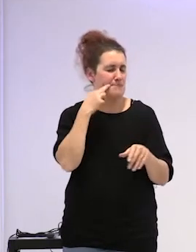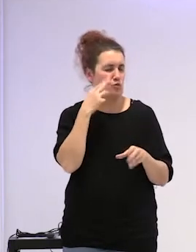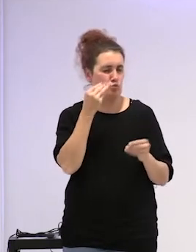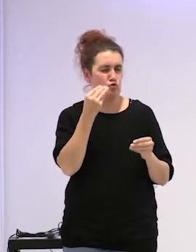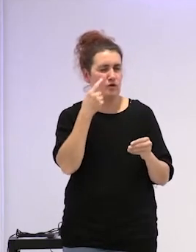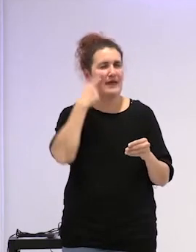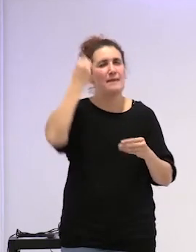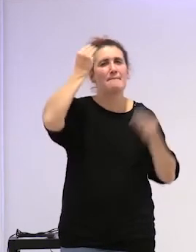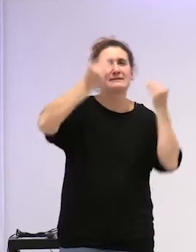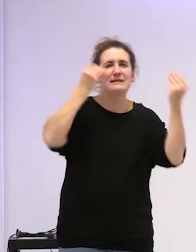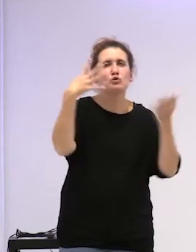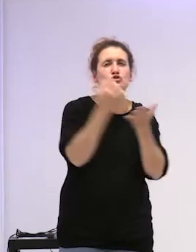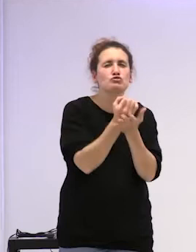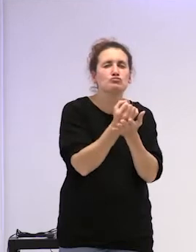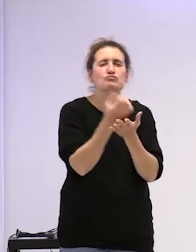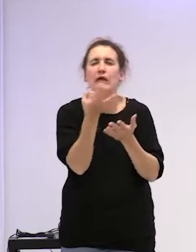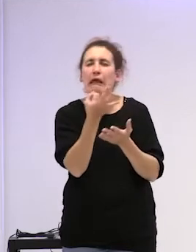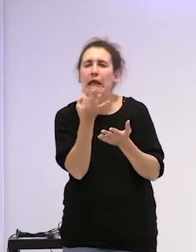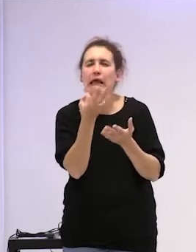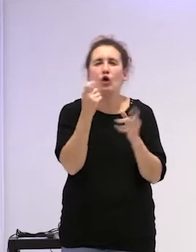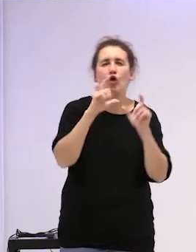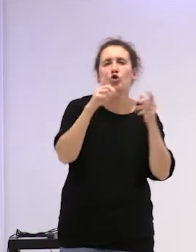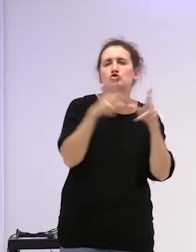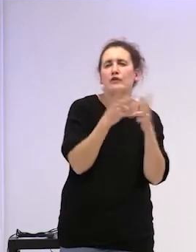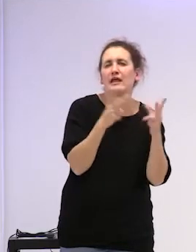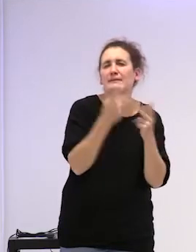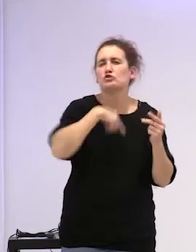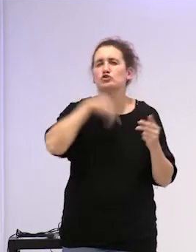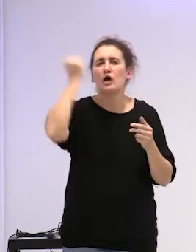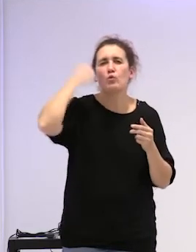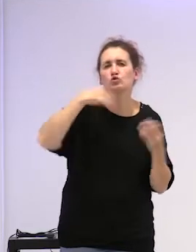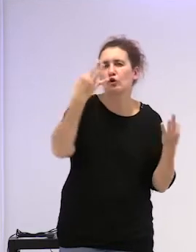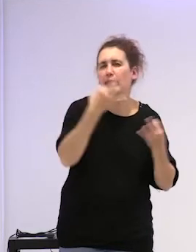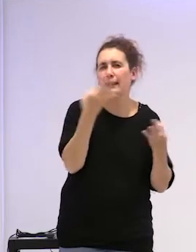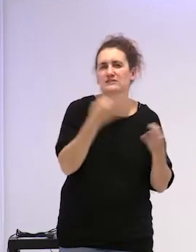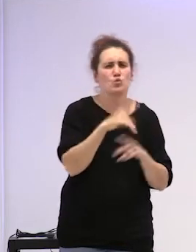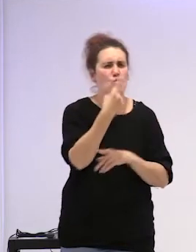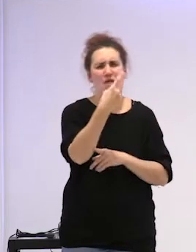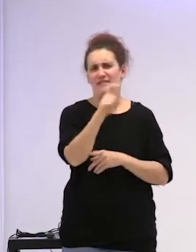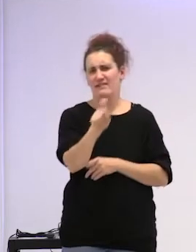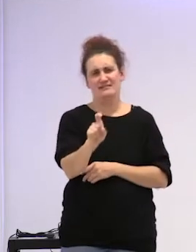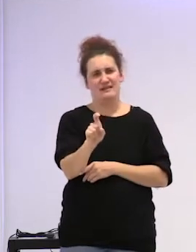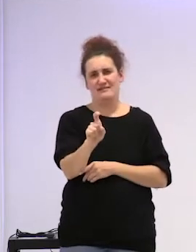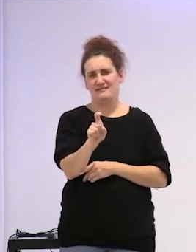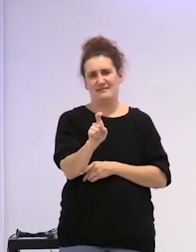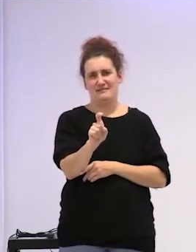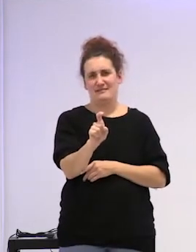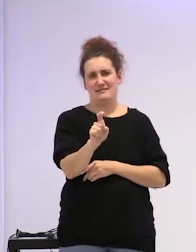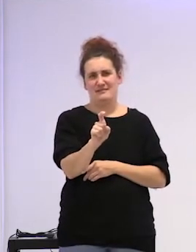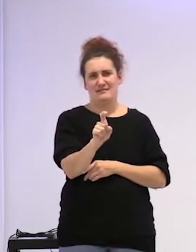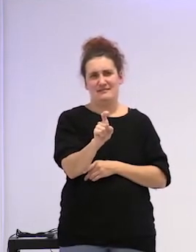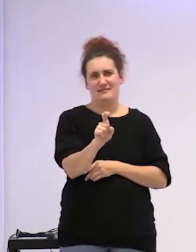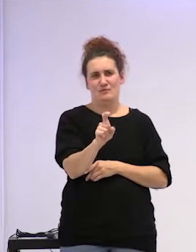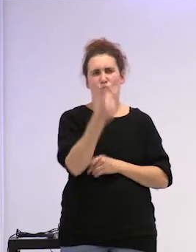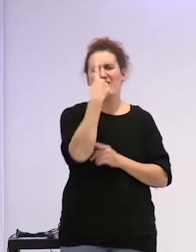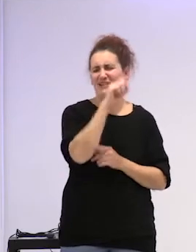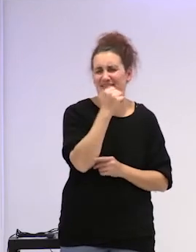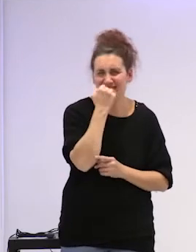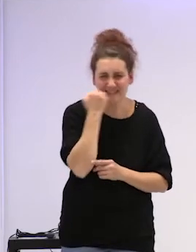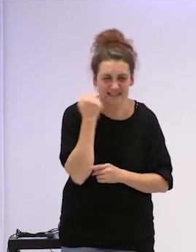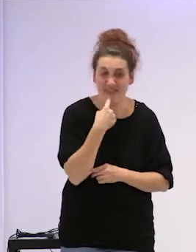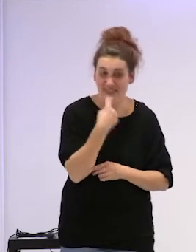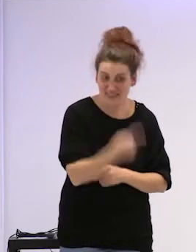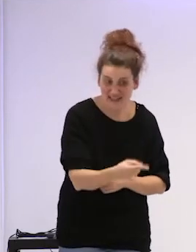es lo que pensamos colectivamente o socialmente qué es un abuso no hace falta el chantaje lo que se dice el secreto no hace falta decirle a la